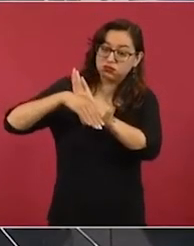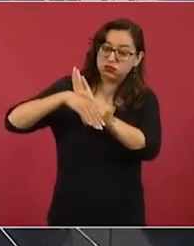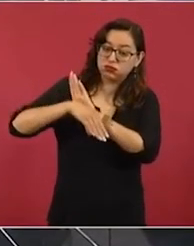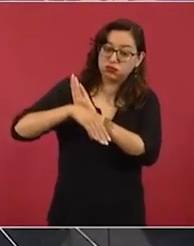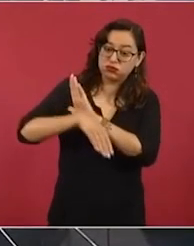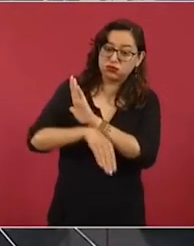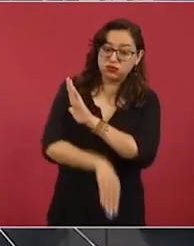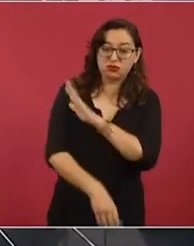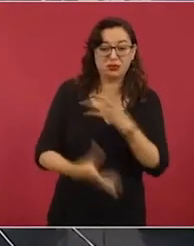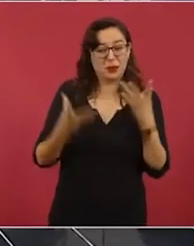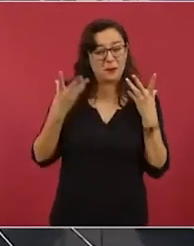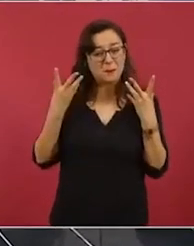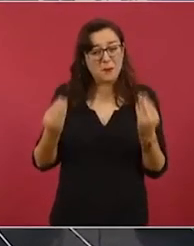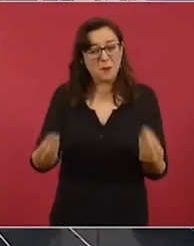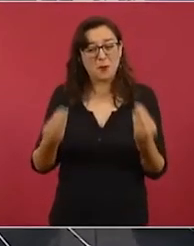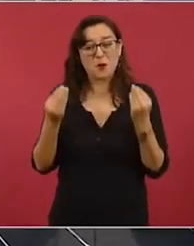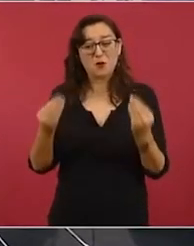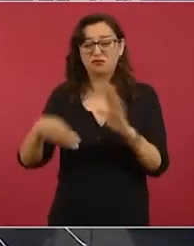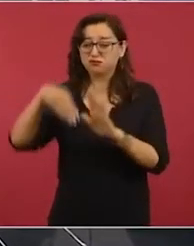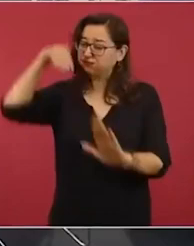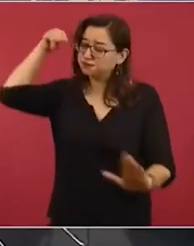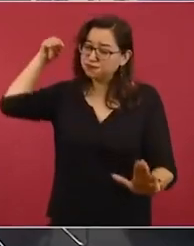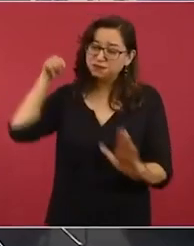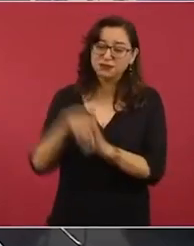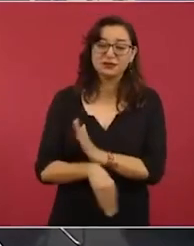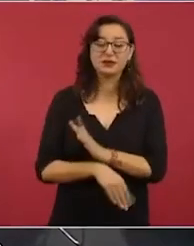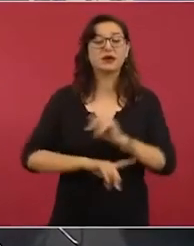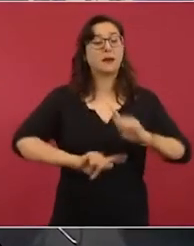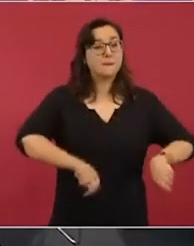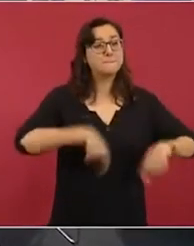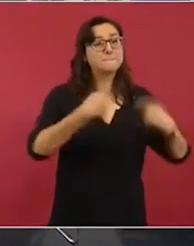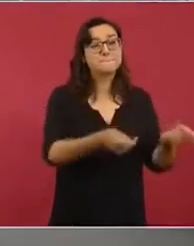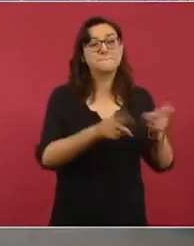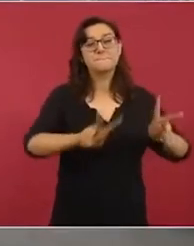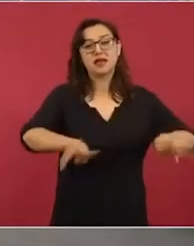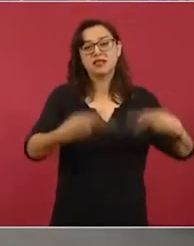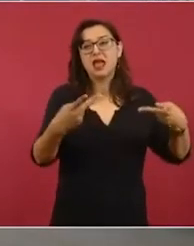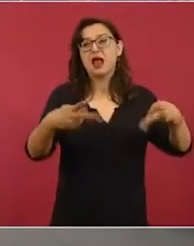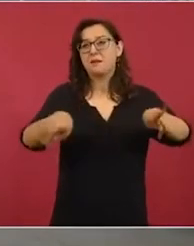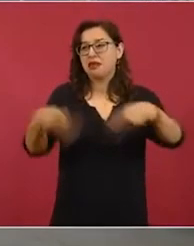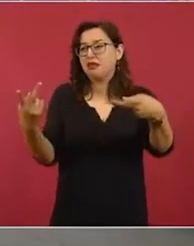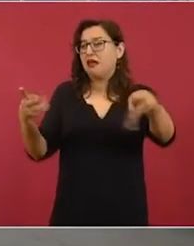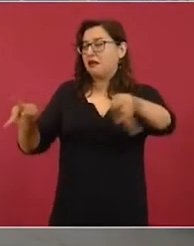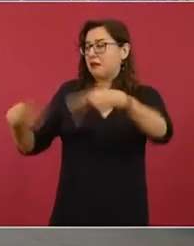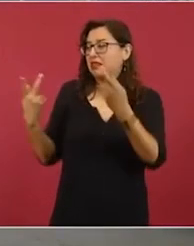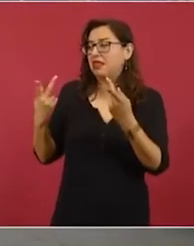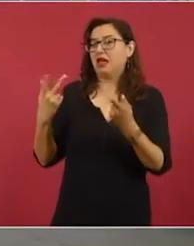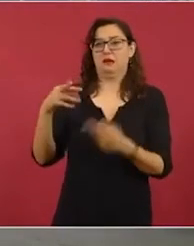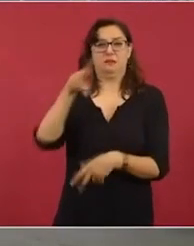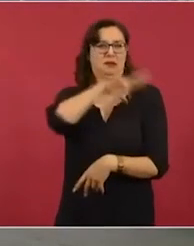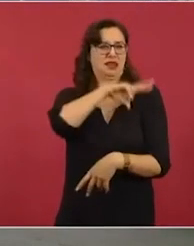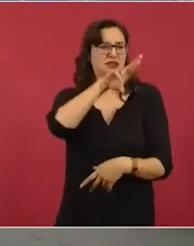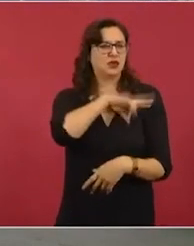entregado bienes, recursos naturales.